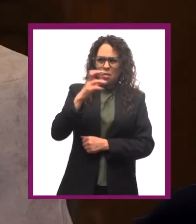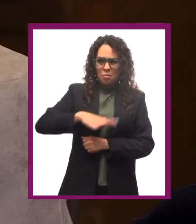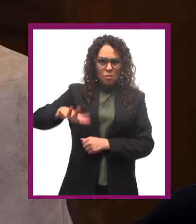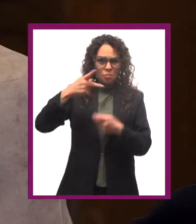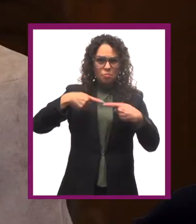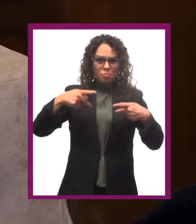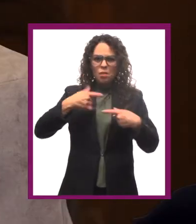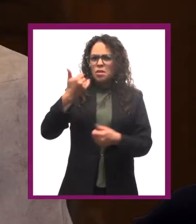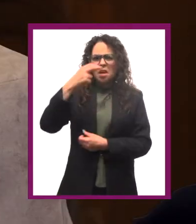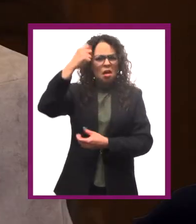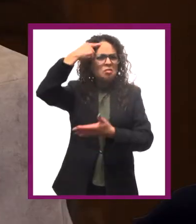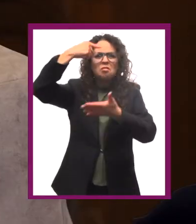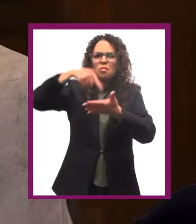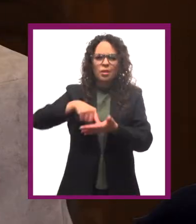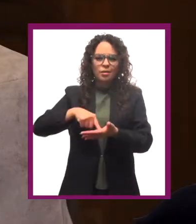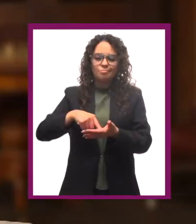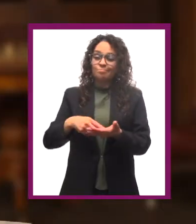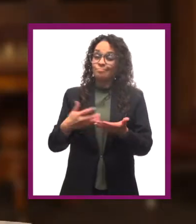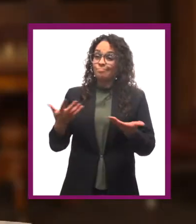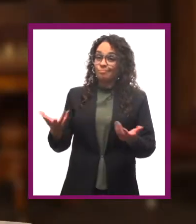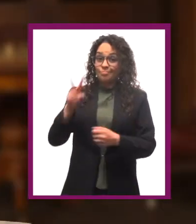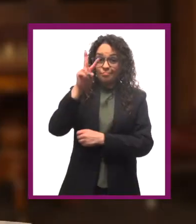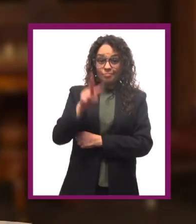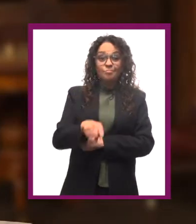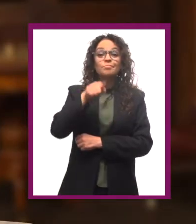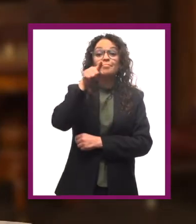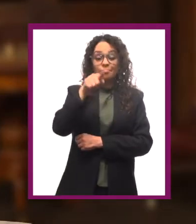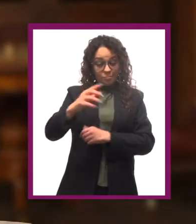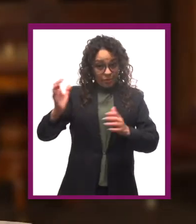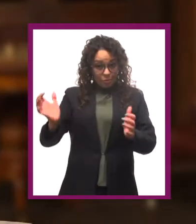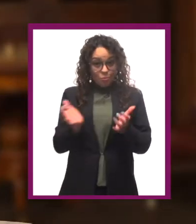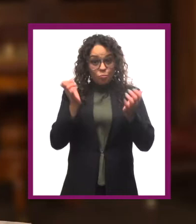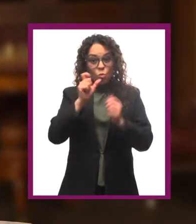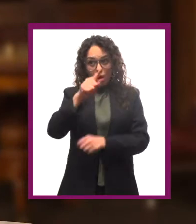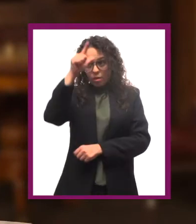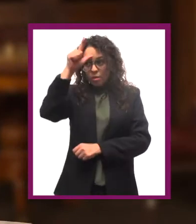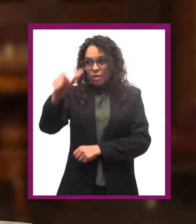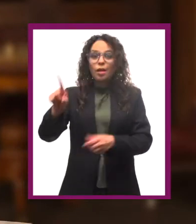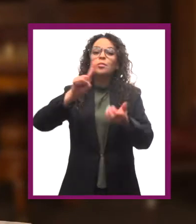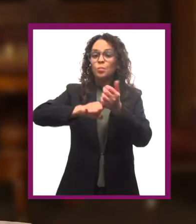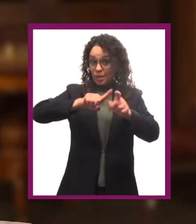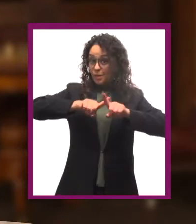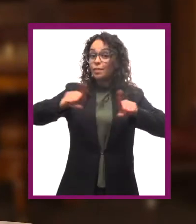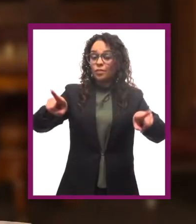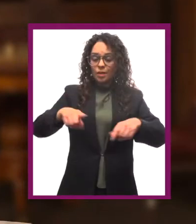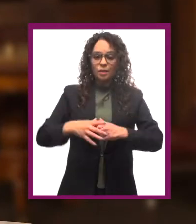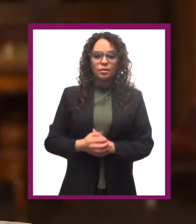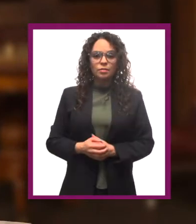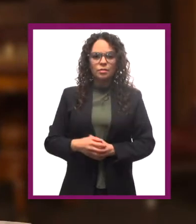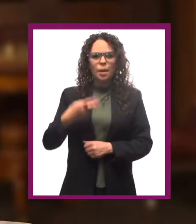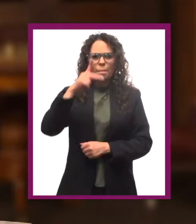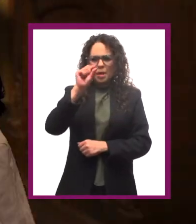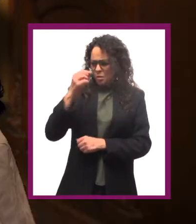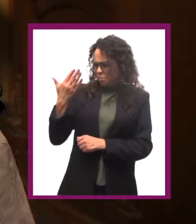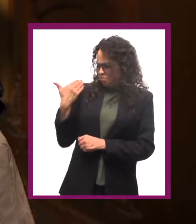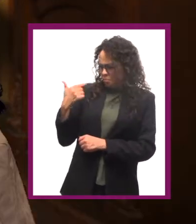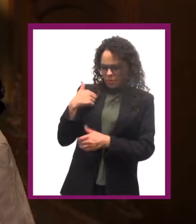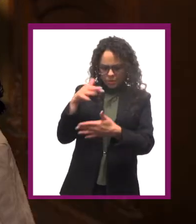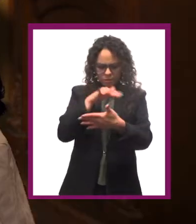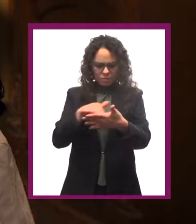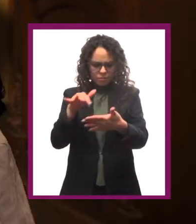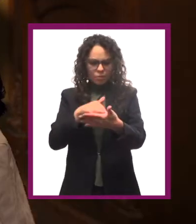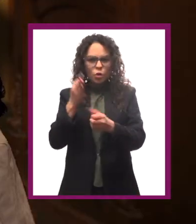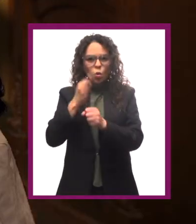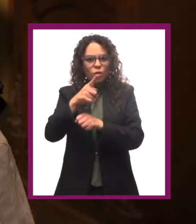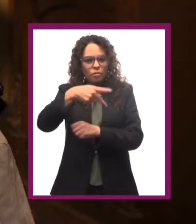nadie lo cree. Jovencito, les sorprendería descubrir justo lo contrario. Lo que sí